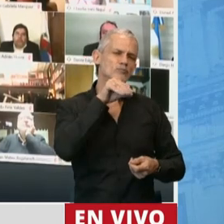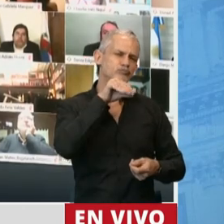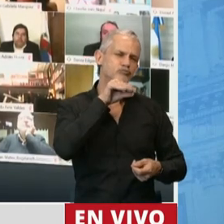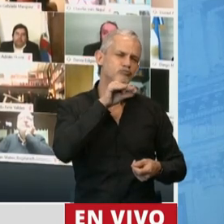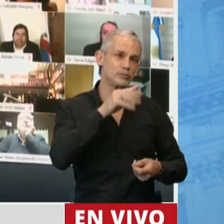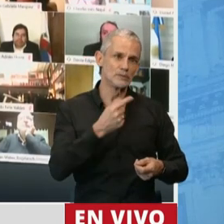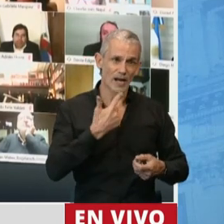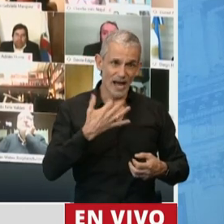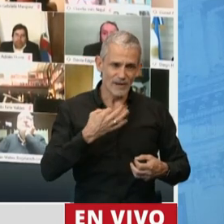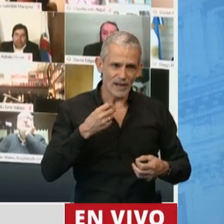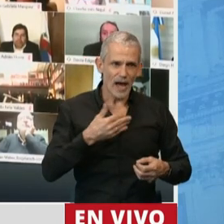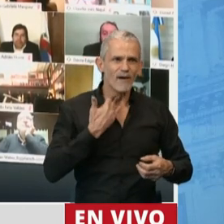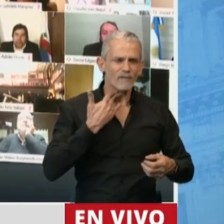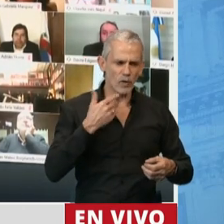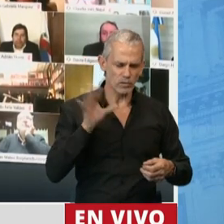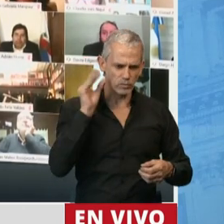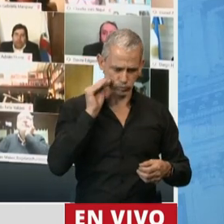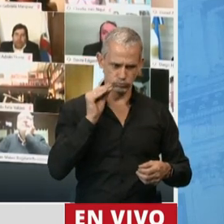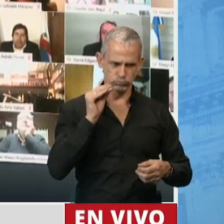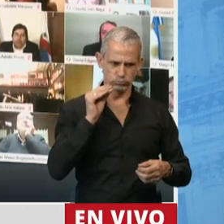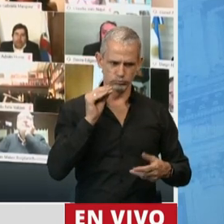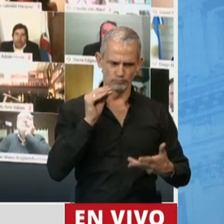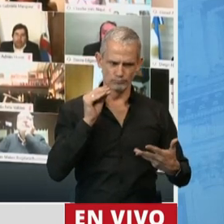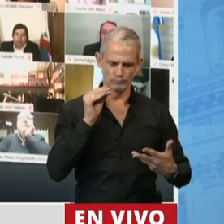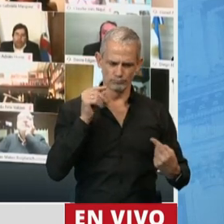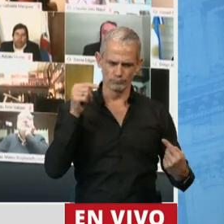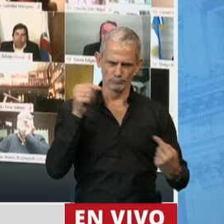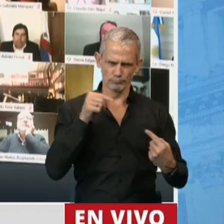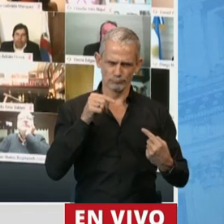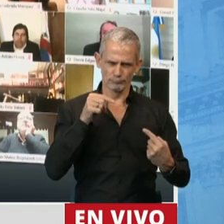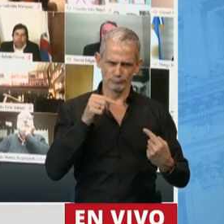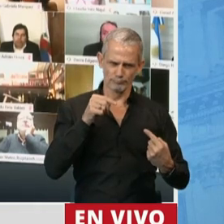Y la verdad que la voz y lo que te decía no...